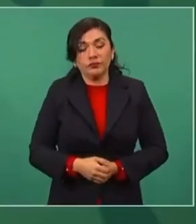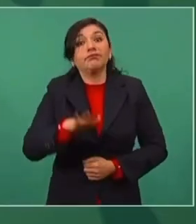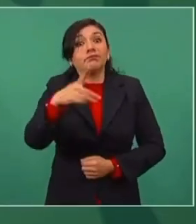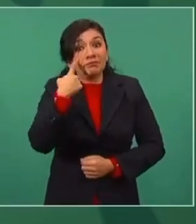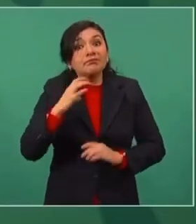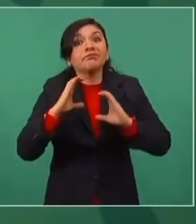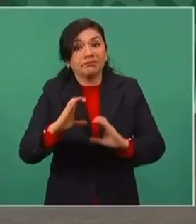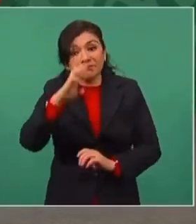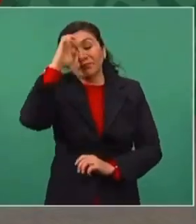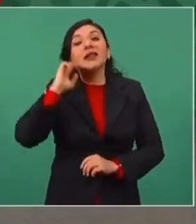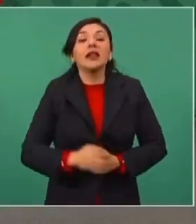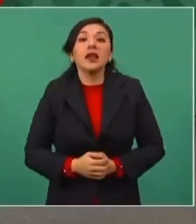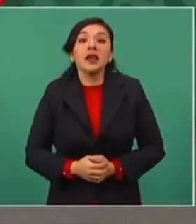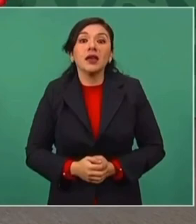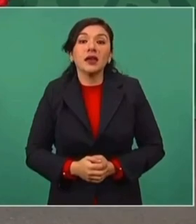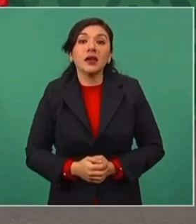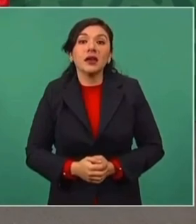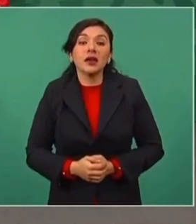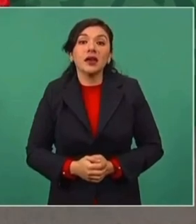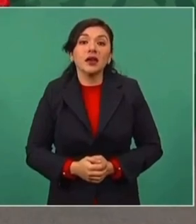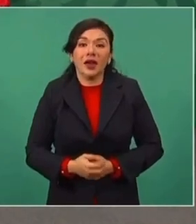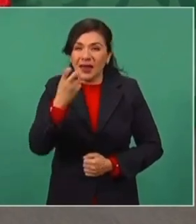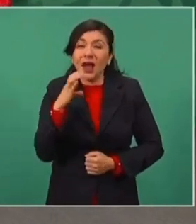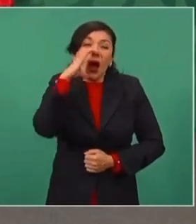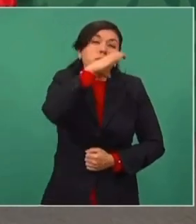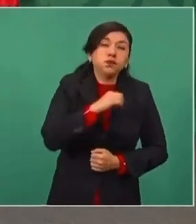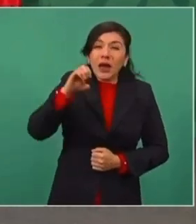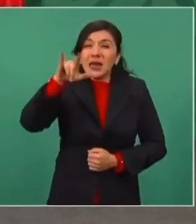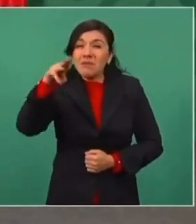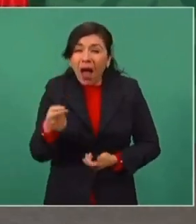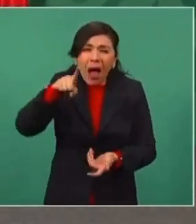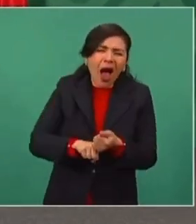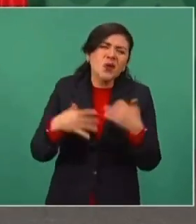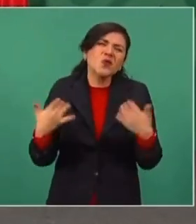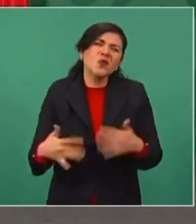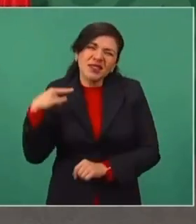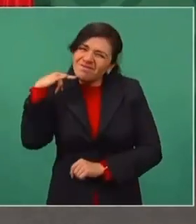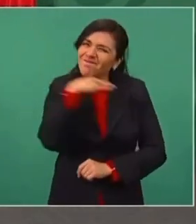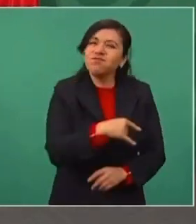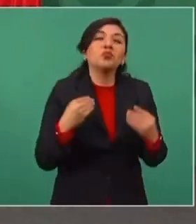porque en todo esto del cambio climático hay mucha hipocresía.